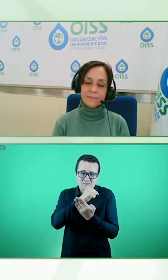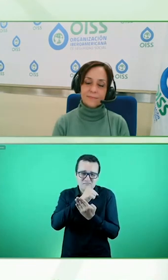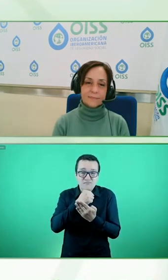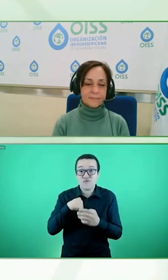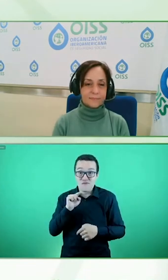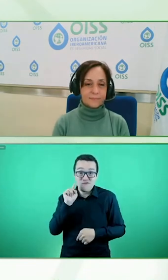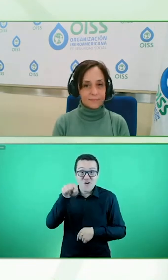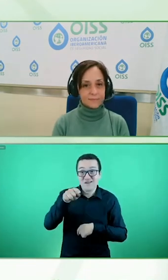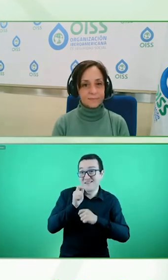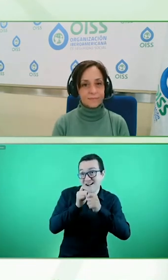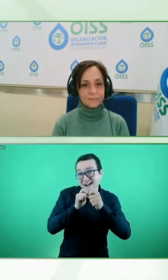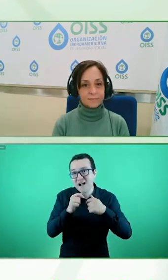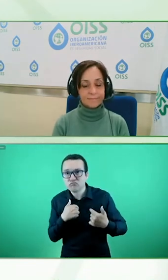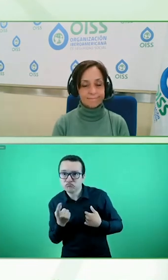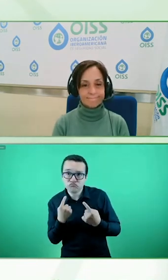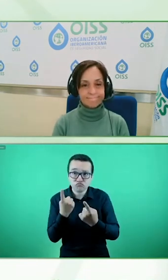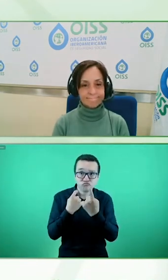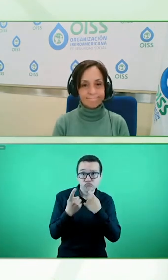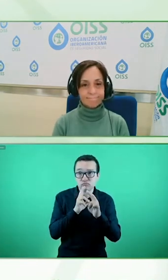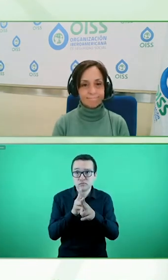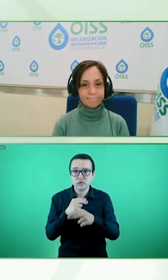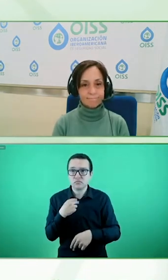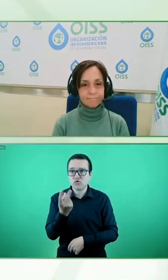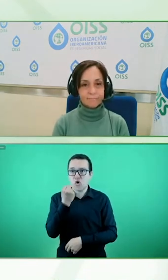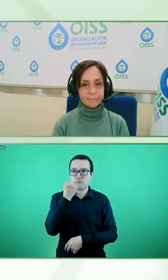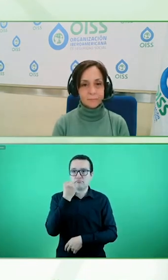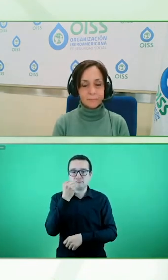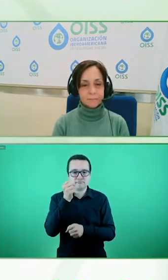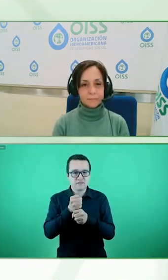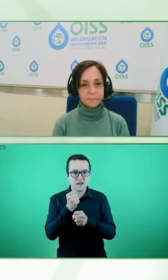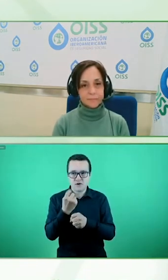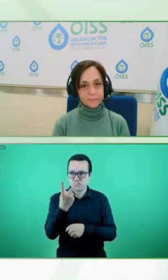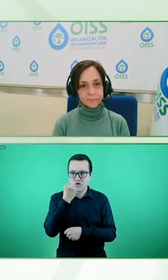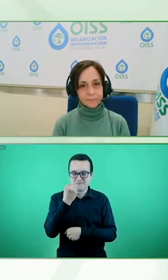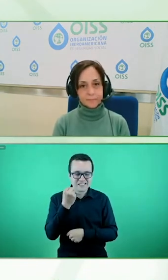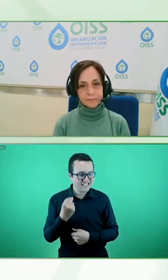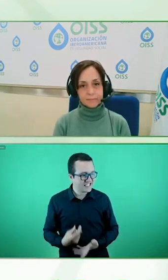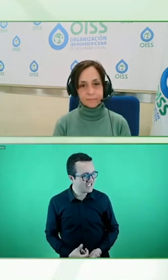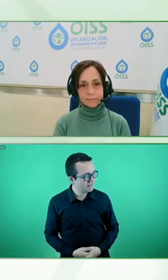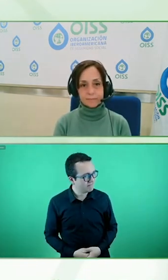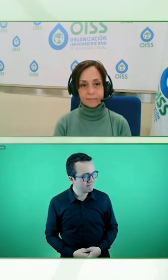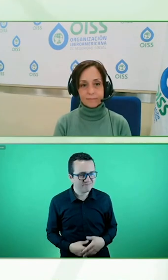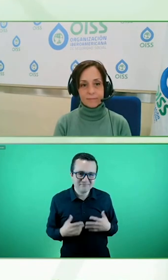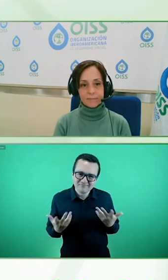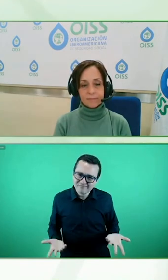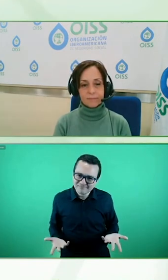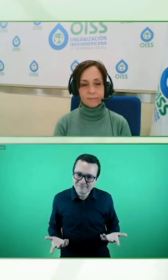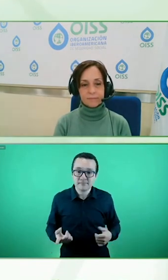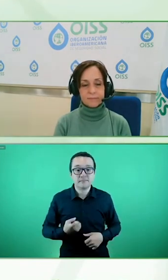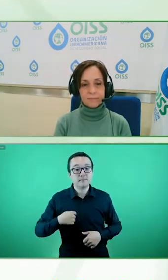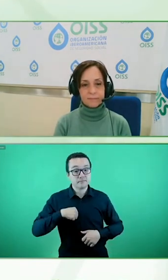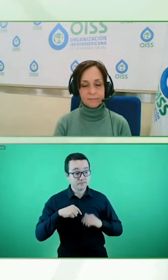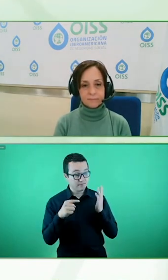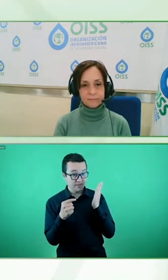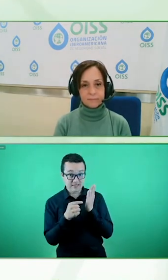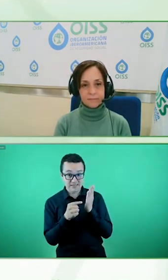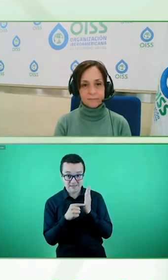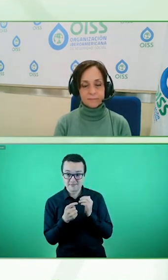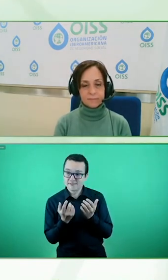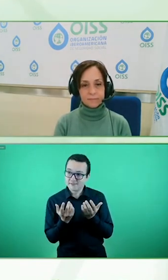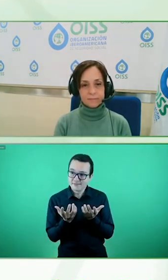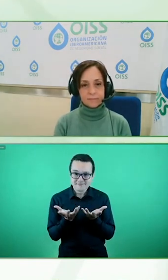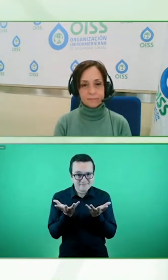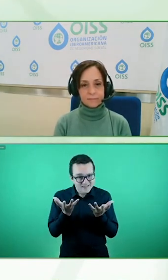sepa que estoy afuera ¿qué buscamos hacer con tecnología? es en este caso es un sector donde busca skills